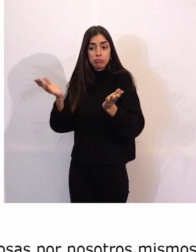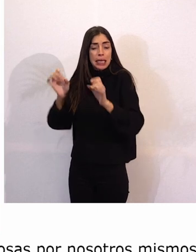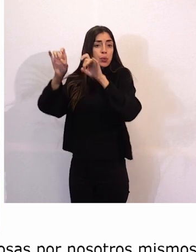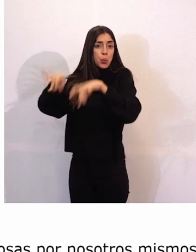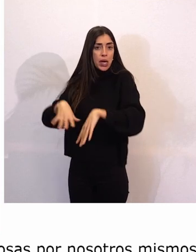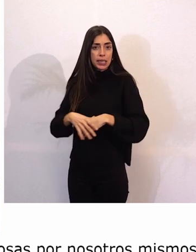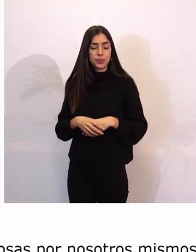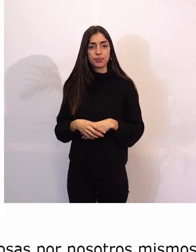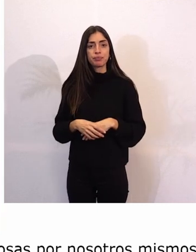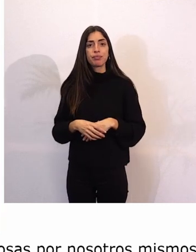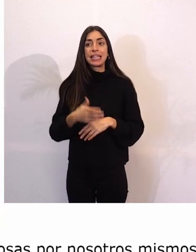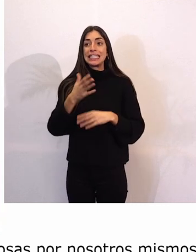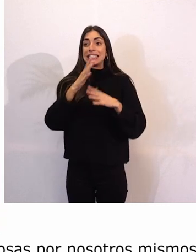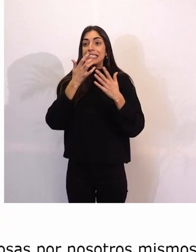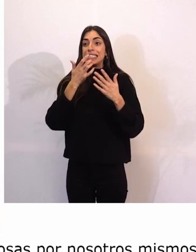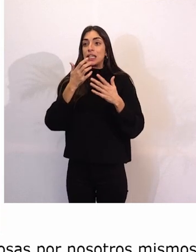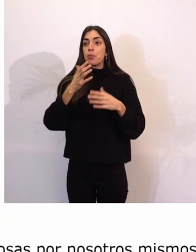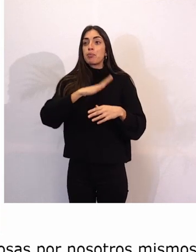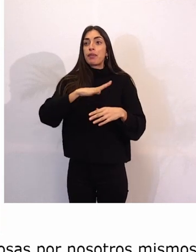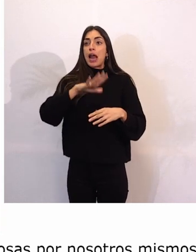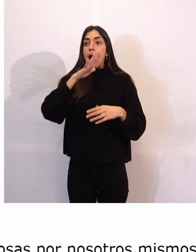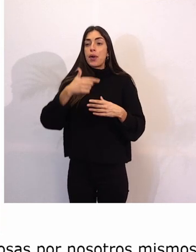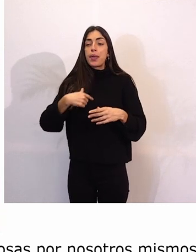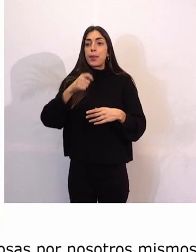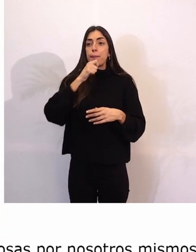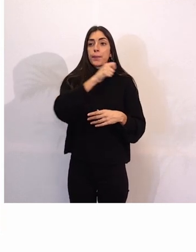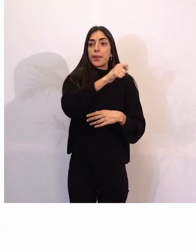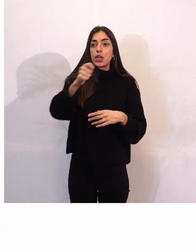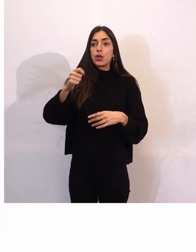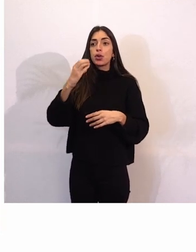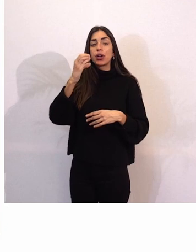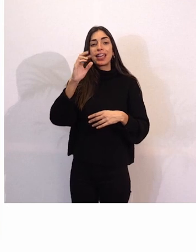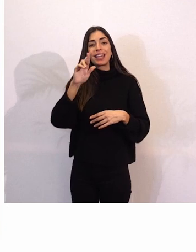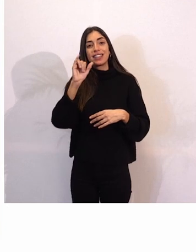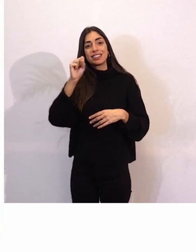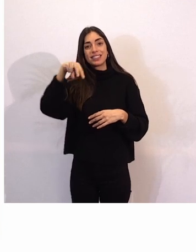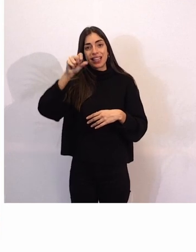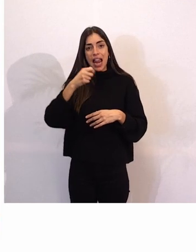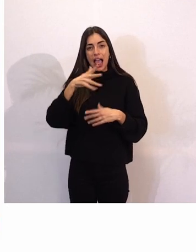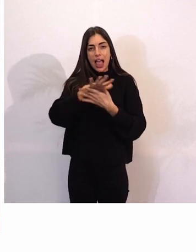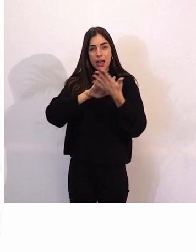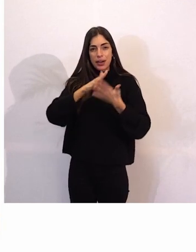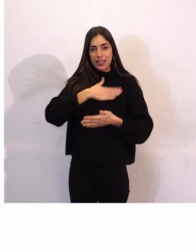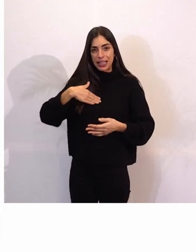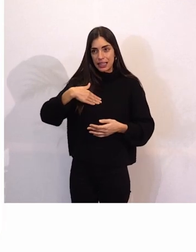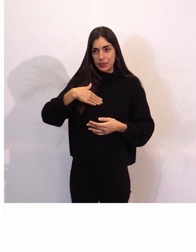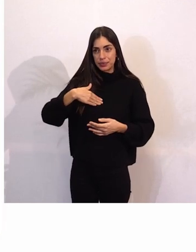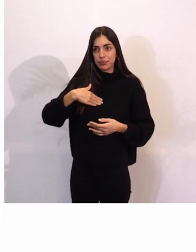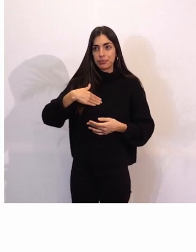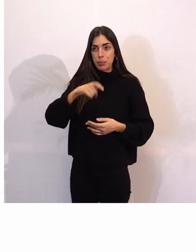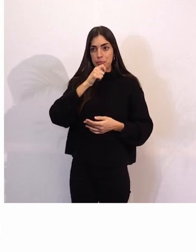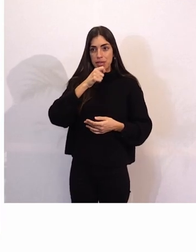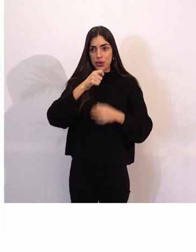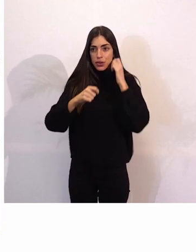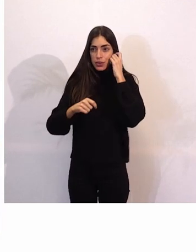Pues si dais por favor el micro, ¿no? Que me han dicho, Cristian, tú ibas a hablar. ¿Tienes el micro? Sí, hay una última pregunta. Sí.